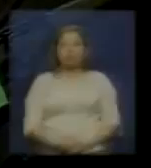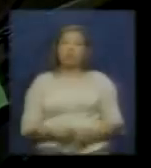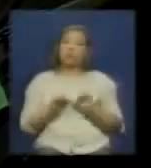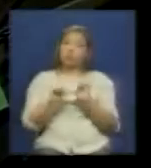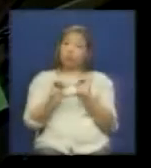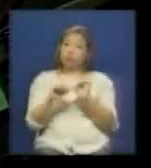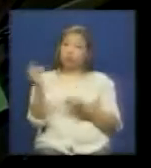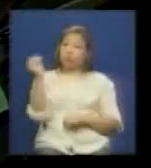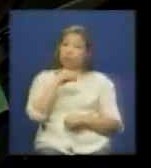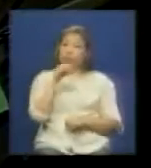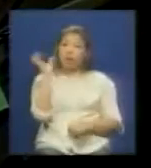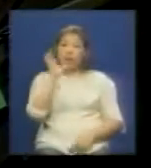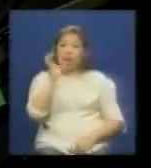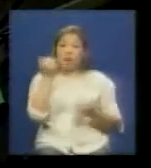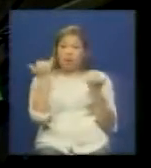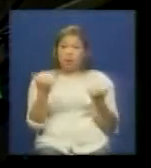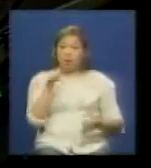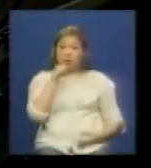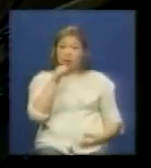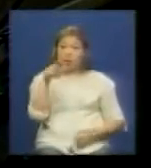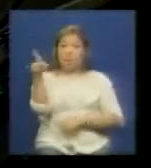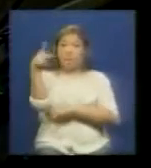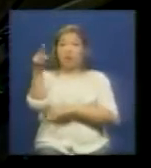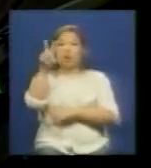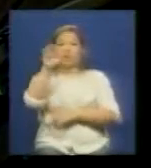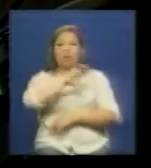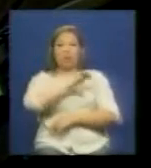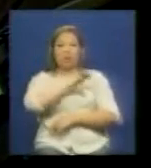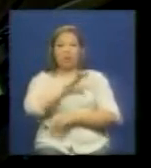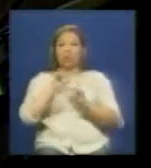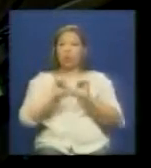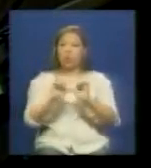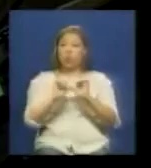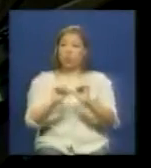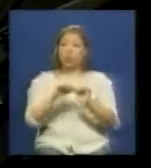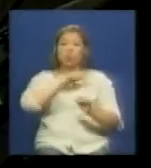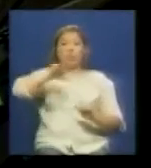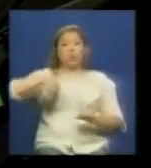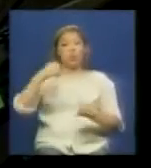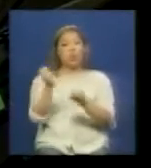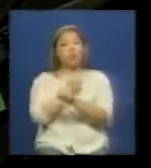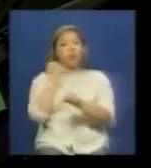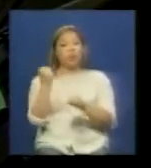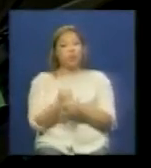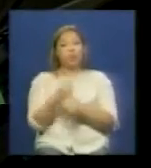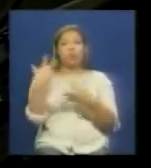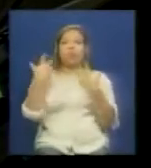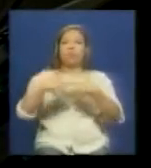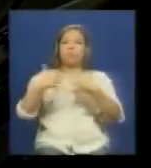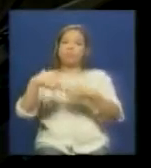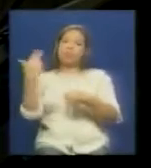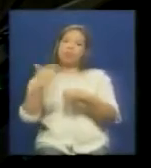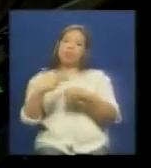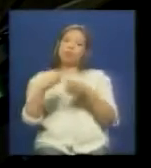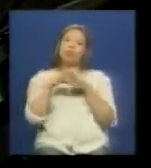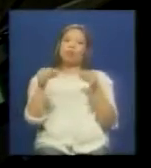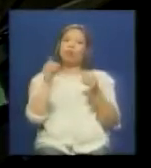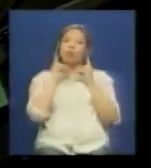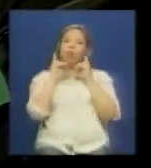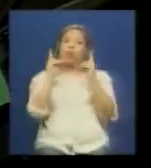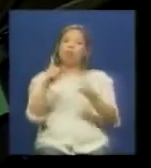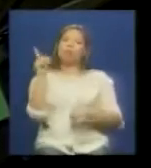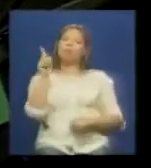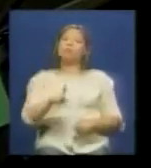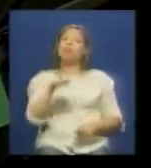continuamos con más el Caracas en directo desde la parroquia 23 de enero bueno señores ahí están los trabajadores de PDVSA diciendo todo lo que tenían que decir